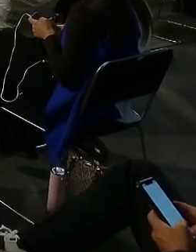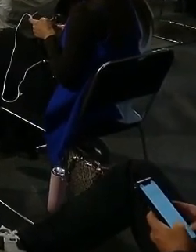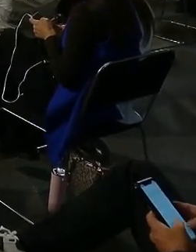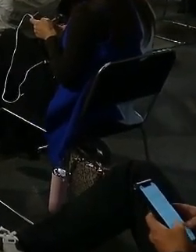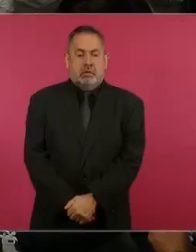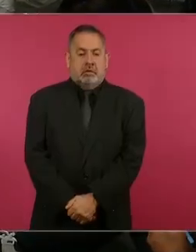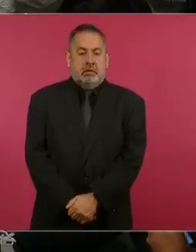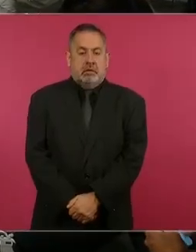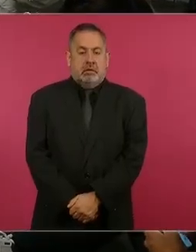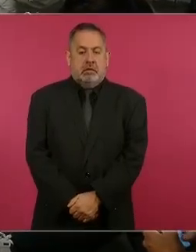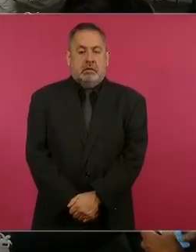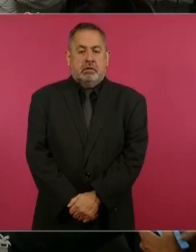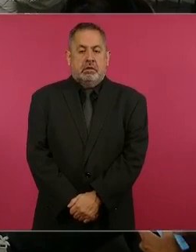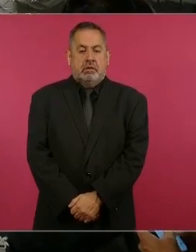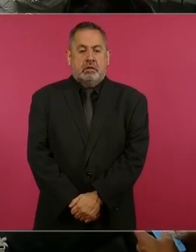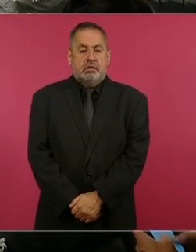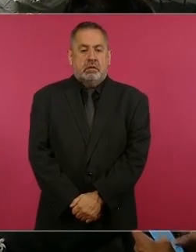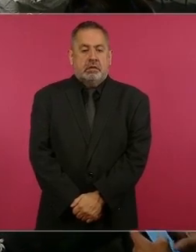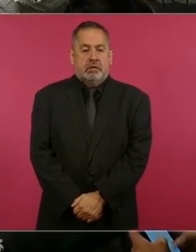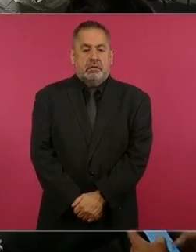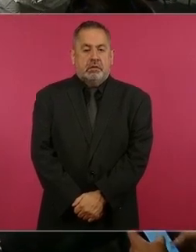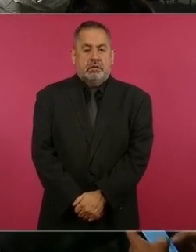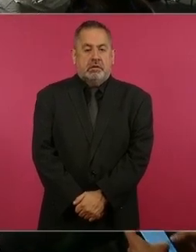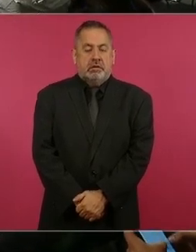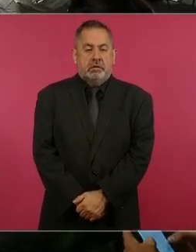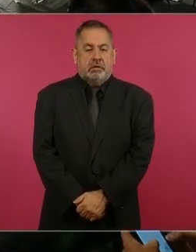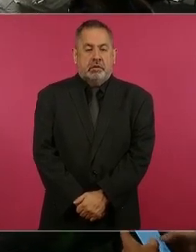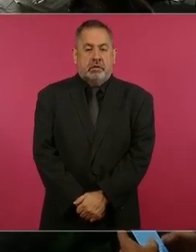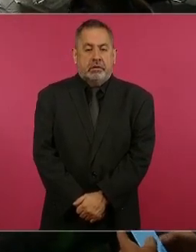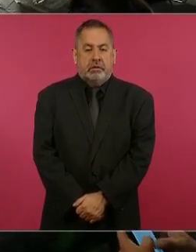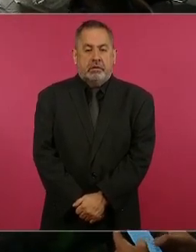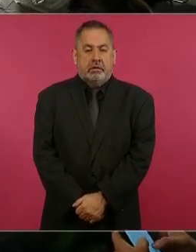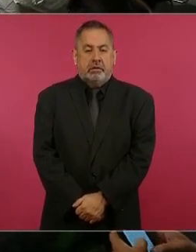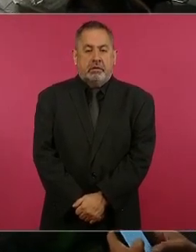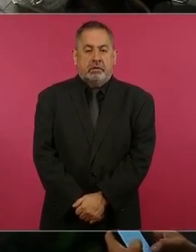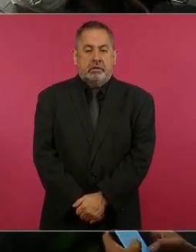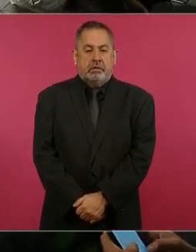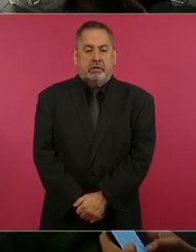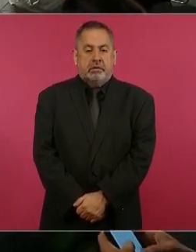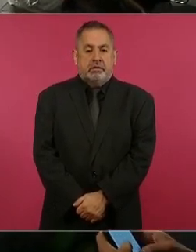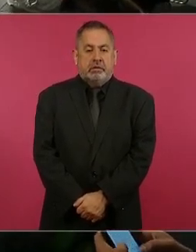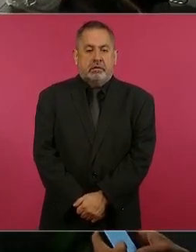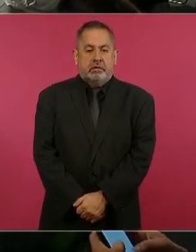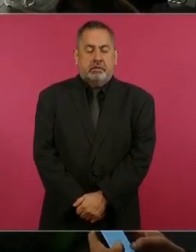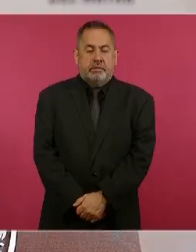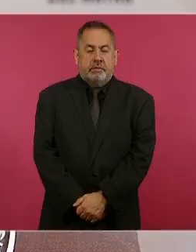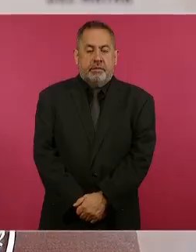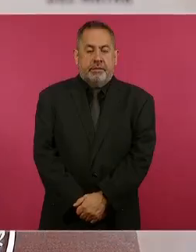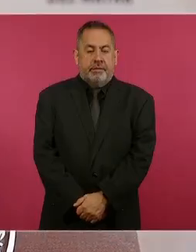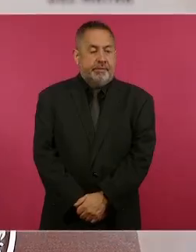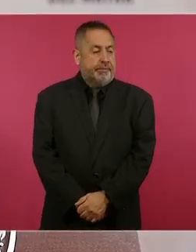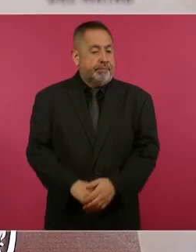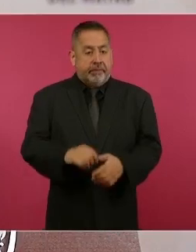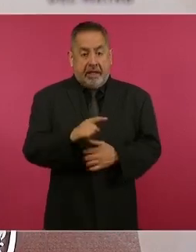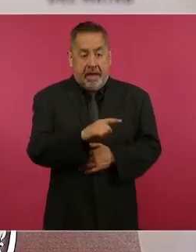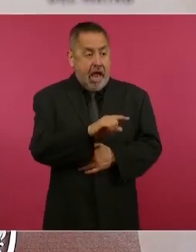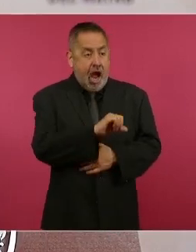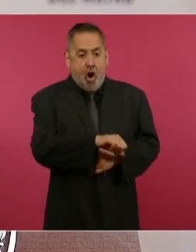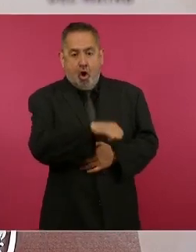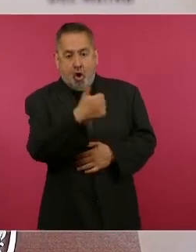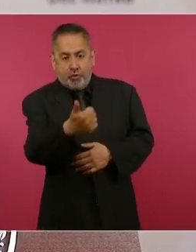y a todos los demás los exoneran.